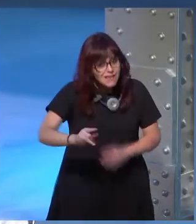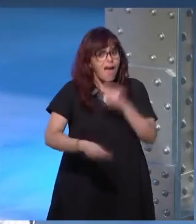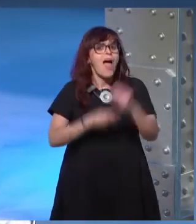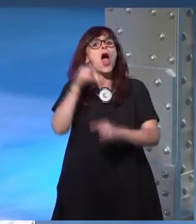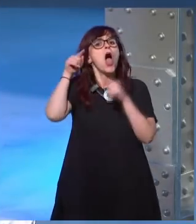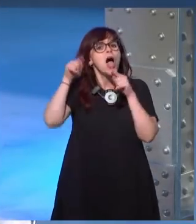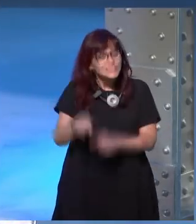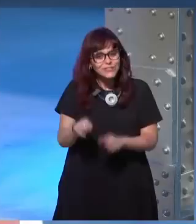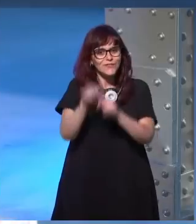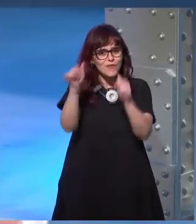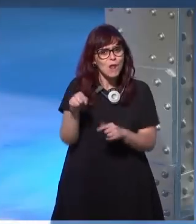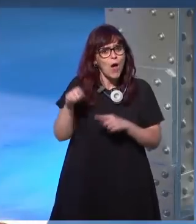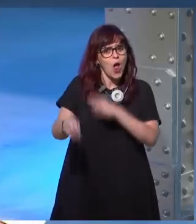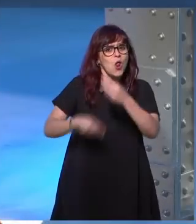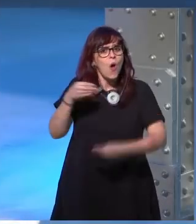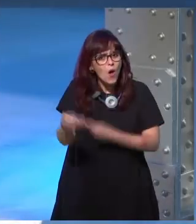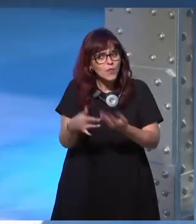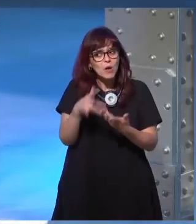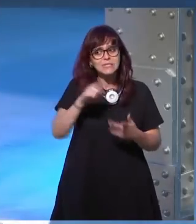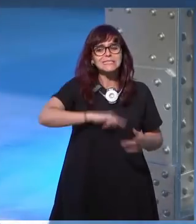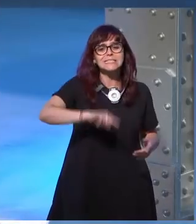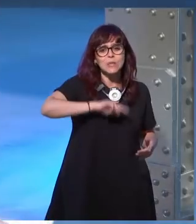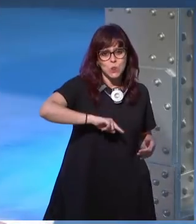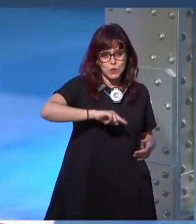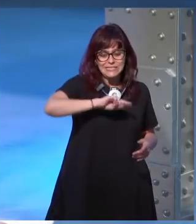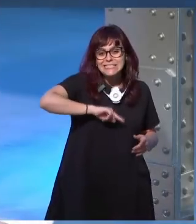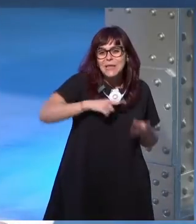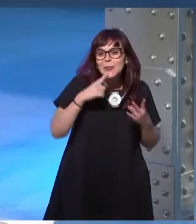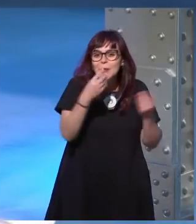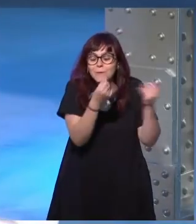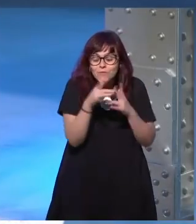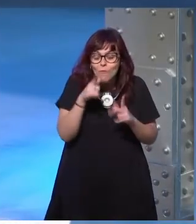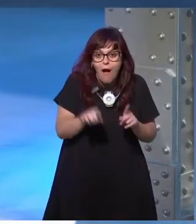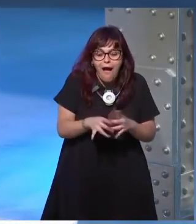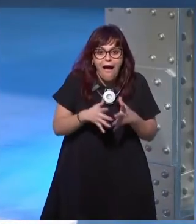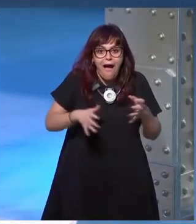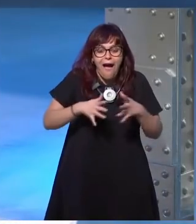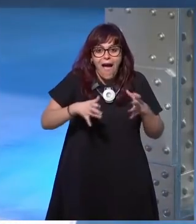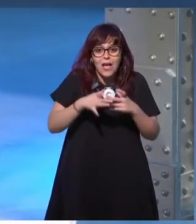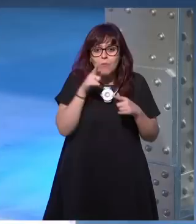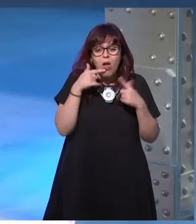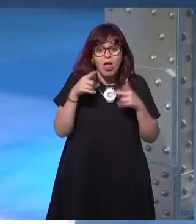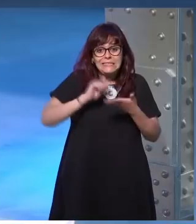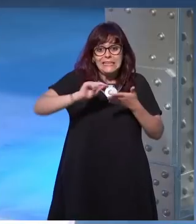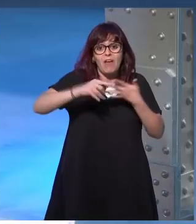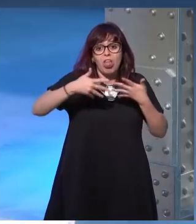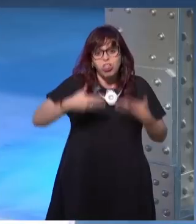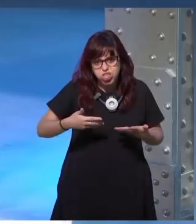por cosas así lo hago recordad esa sensación de subidón cuando os pegue la bajona